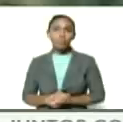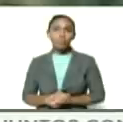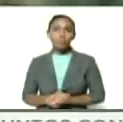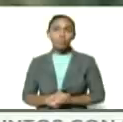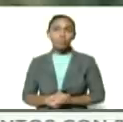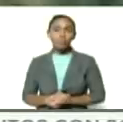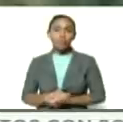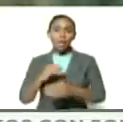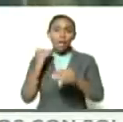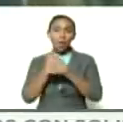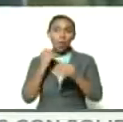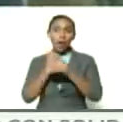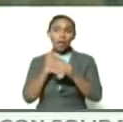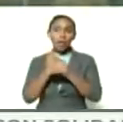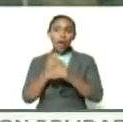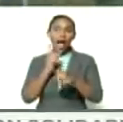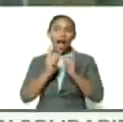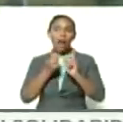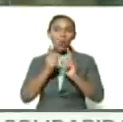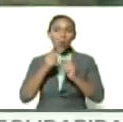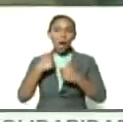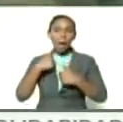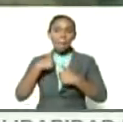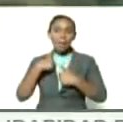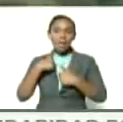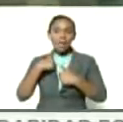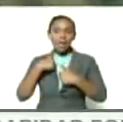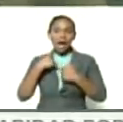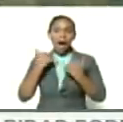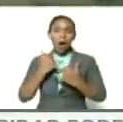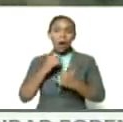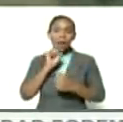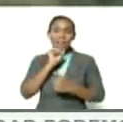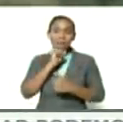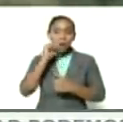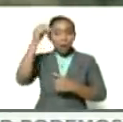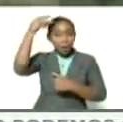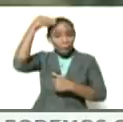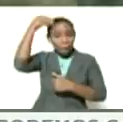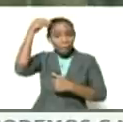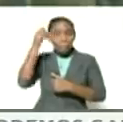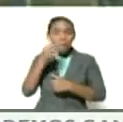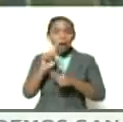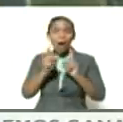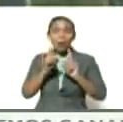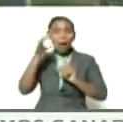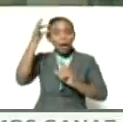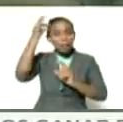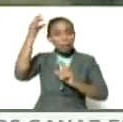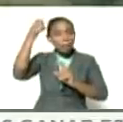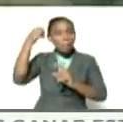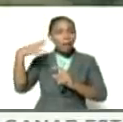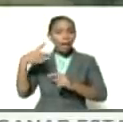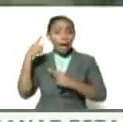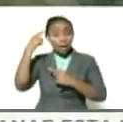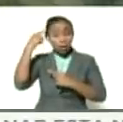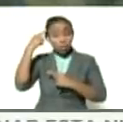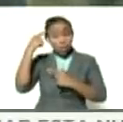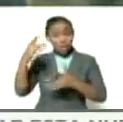somos igualitos lo único algunas canas que me han salido en los bigotes y aquí mira algunas canas bien ganadas eso sí